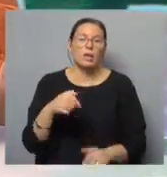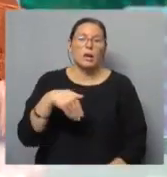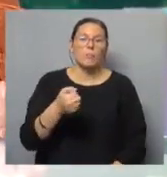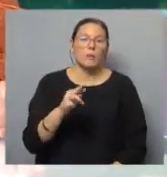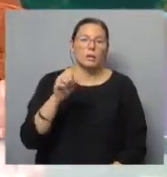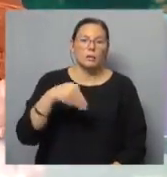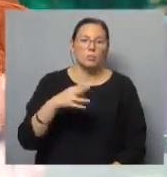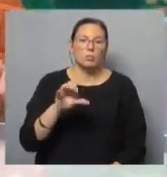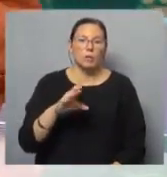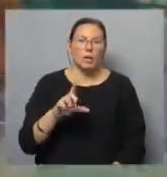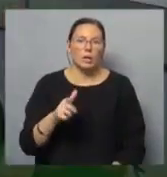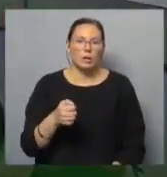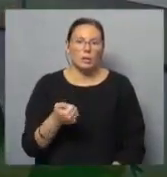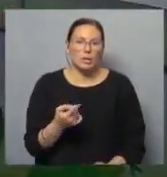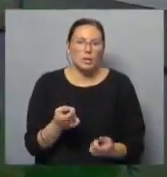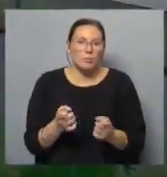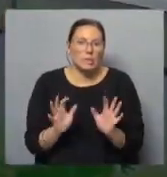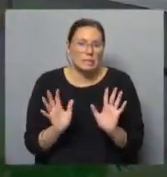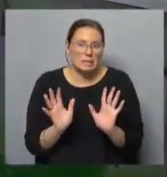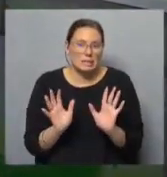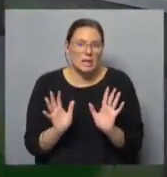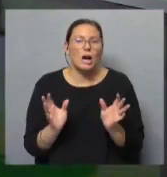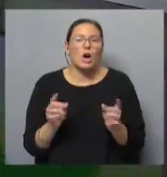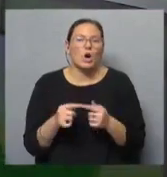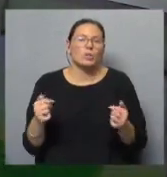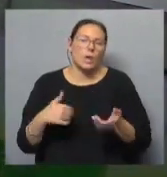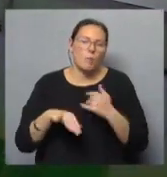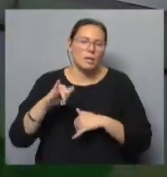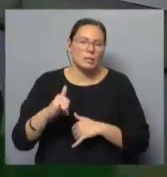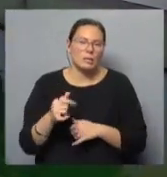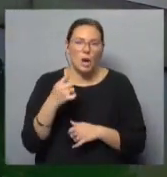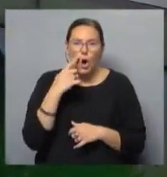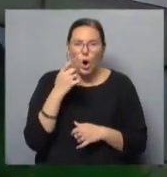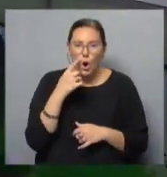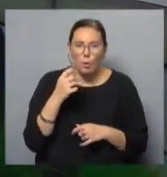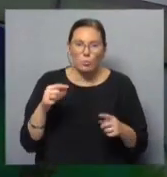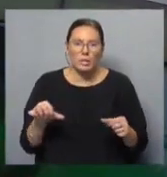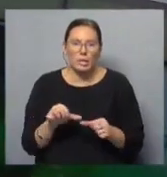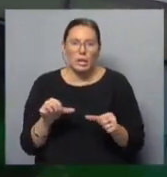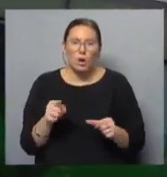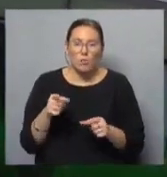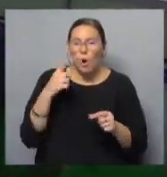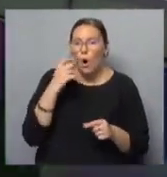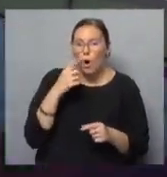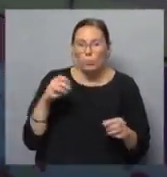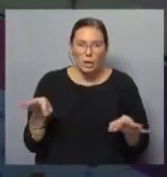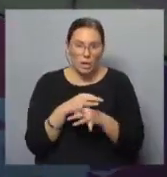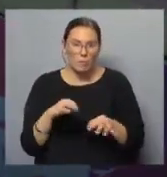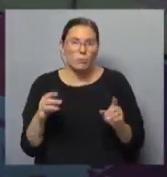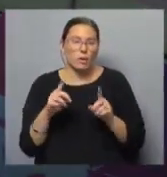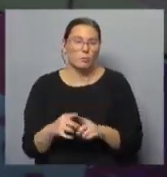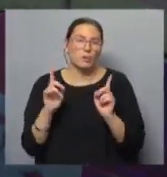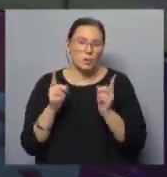hay mucho más para decir, ¿no? Sí, hay un montón de cosas más para decir, porque como es el hombre orquesta, ¿no? Muchas veces se lo da como hombre orquesta, pero a la vez es hombre